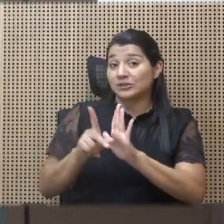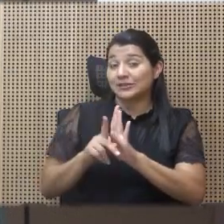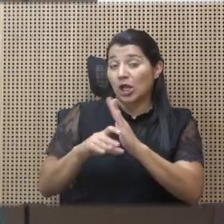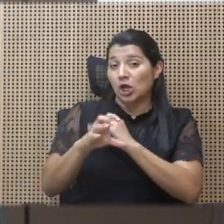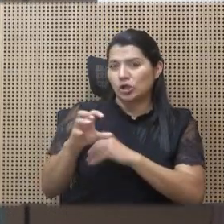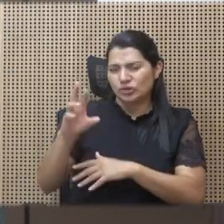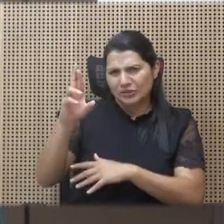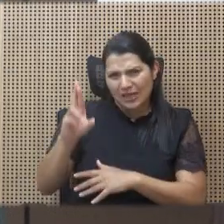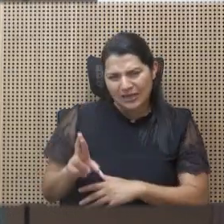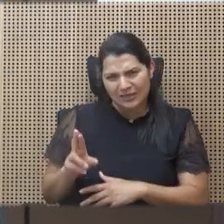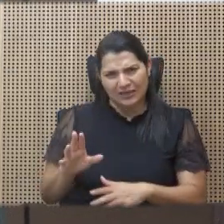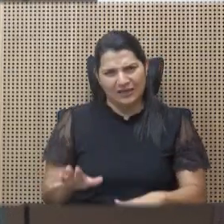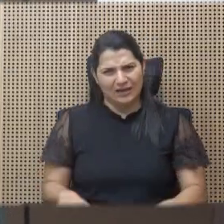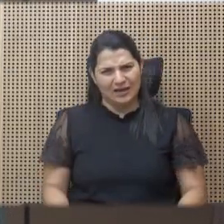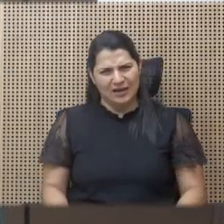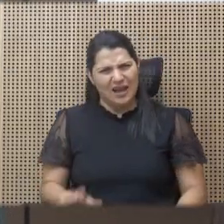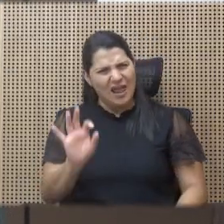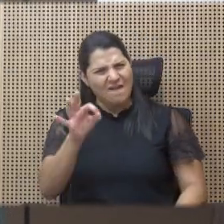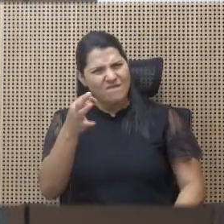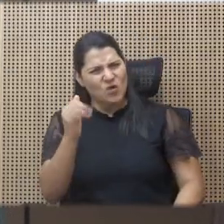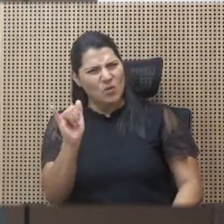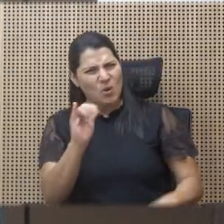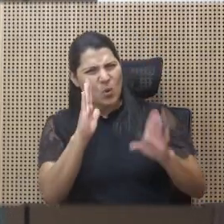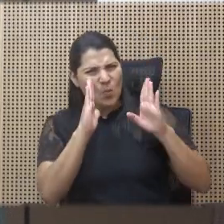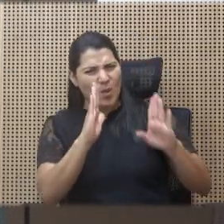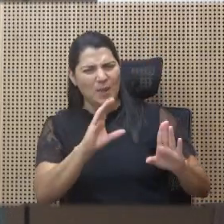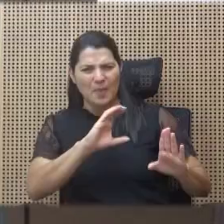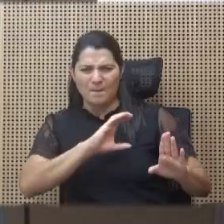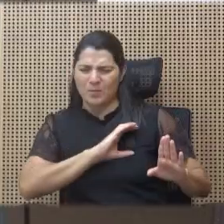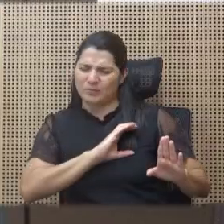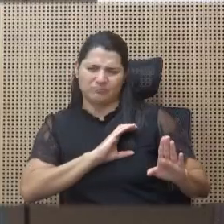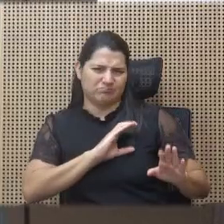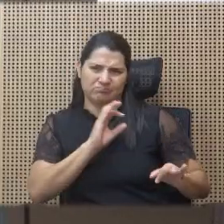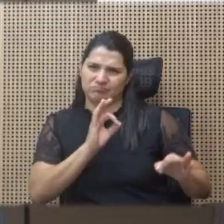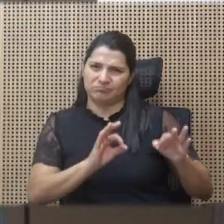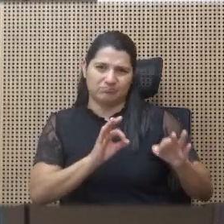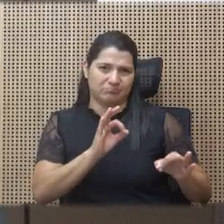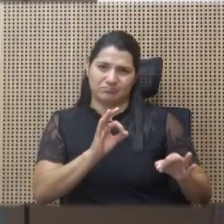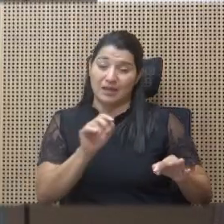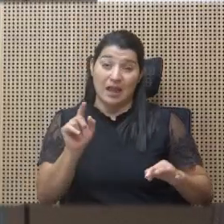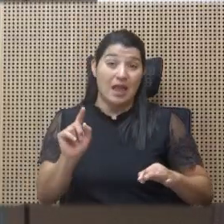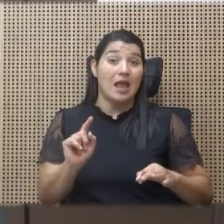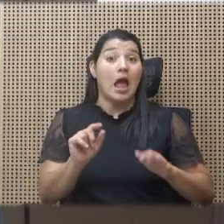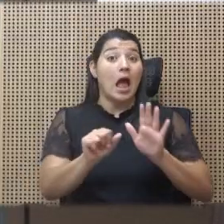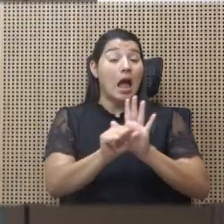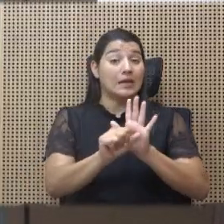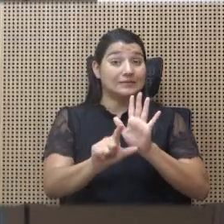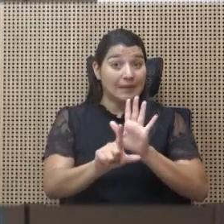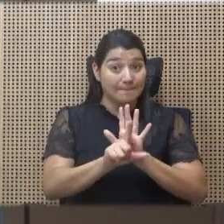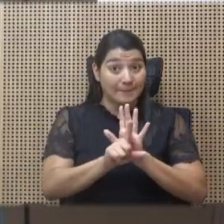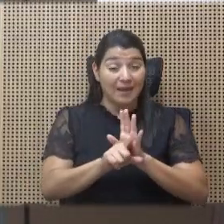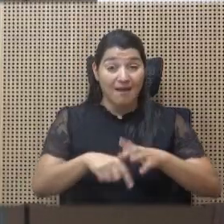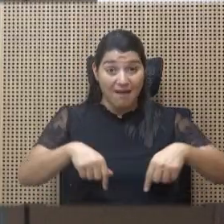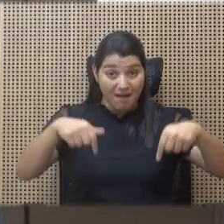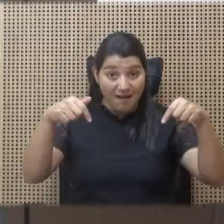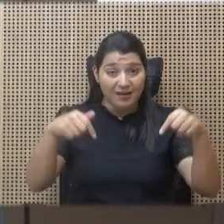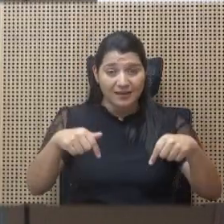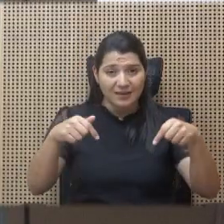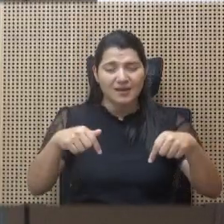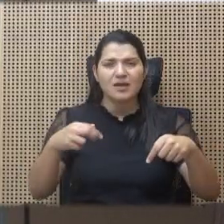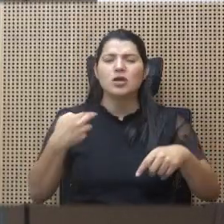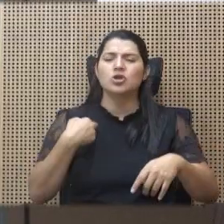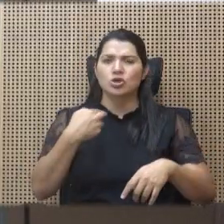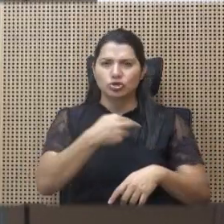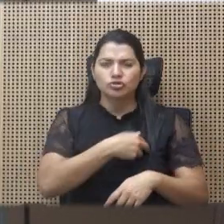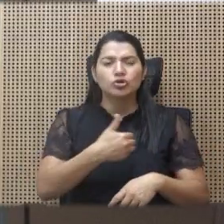tratan a las diferentes policías. Es el primer poder de la república, esta asamblea legislativa, la que tiene la